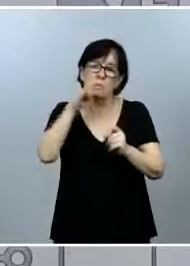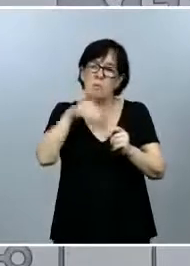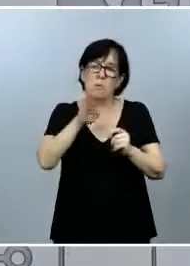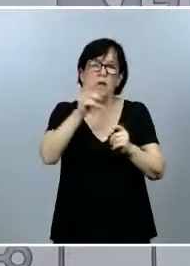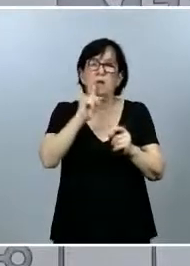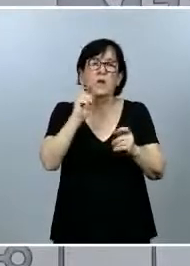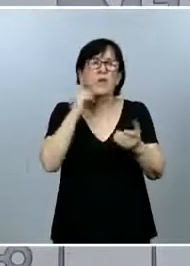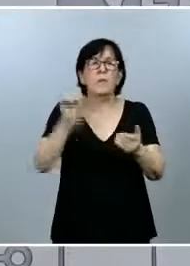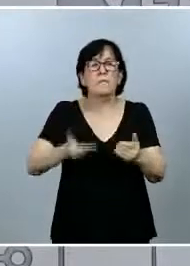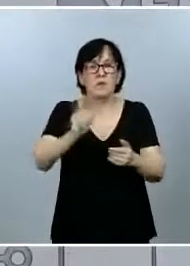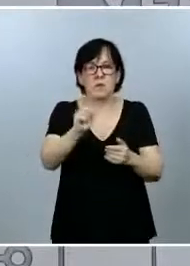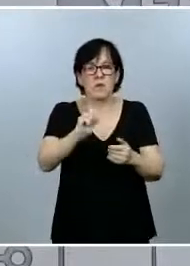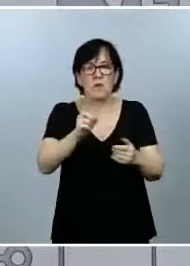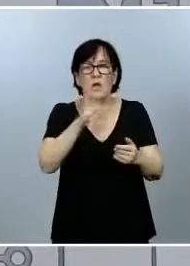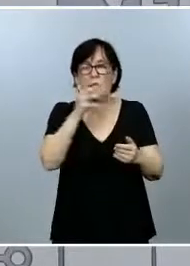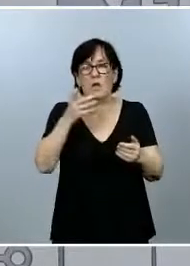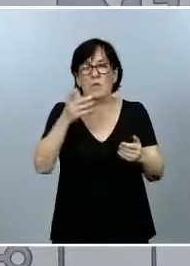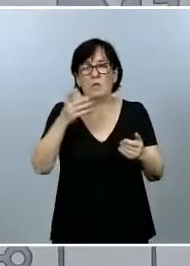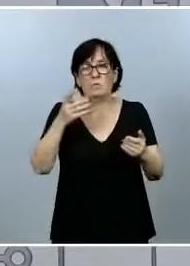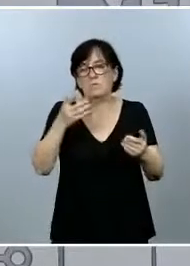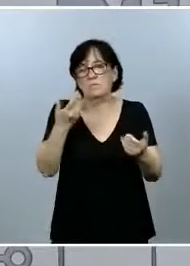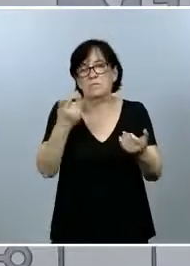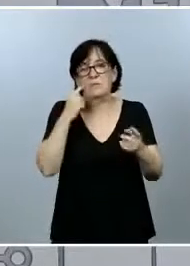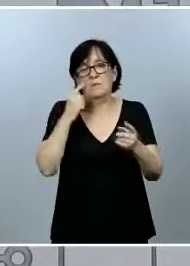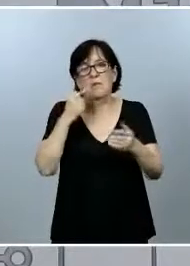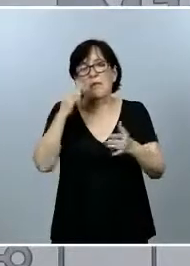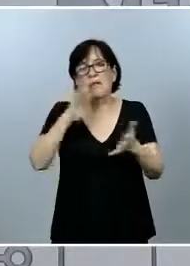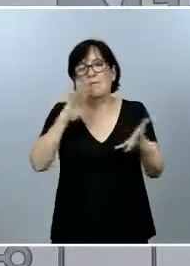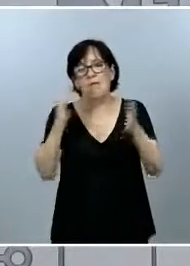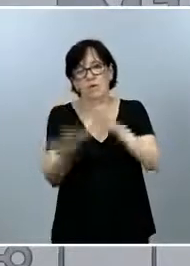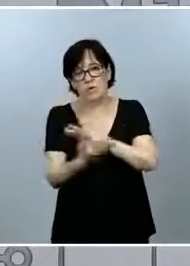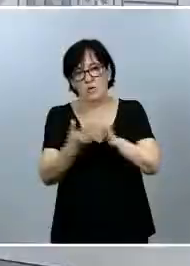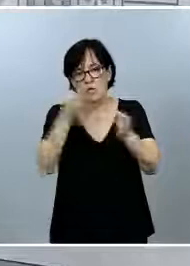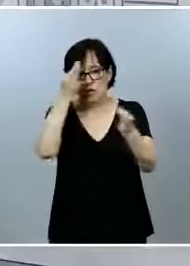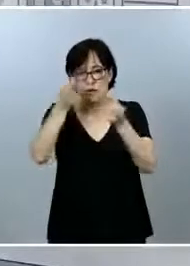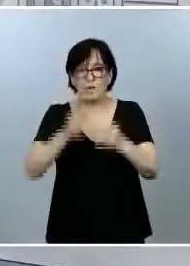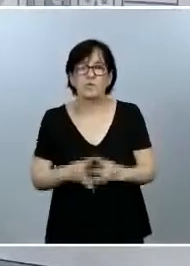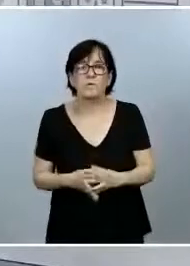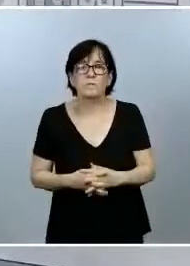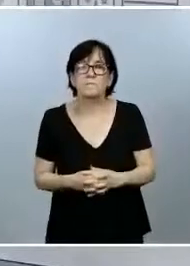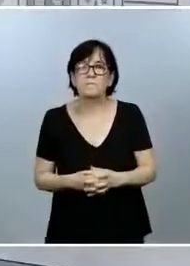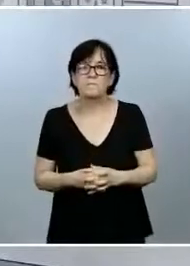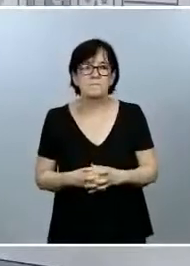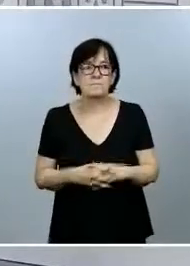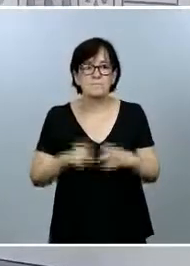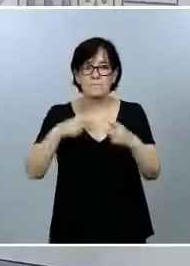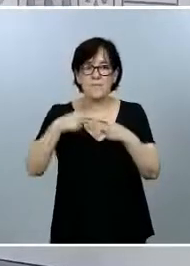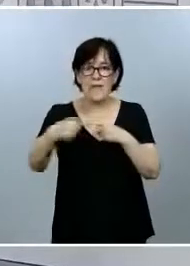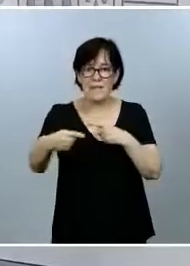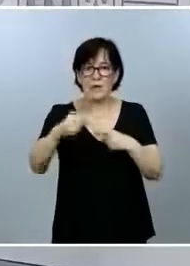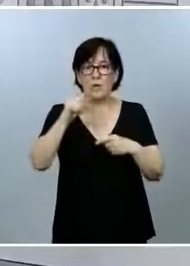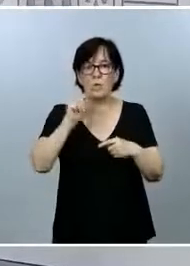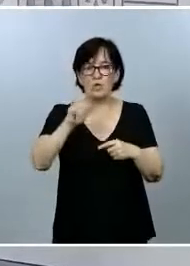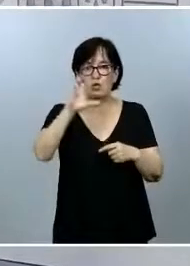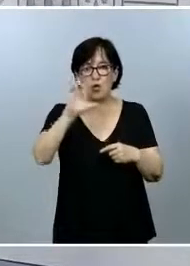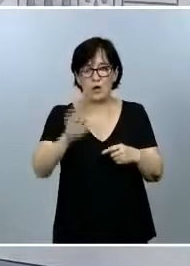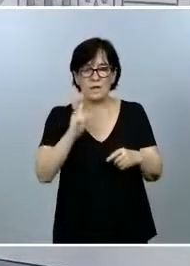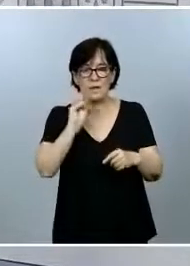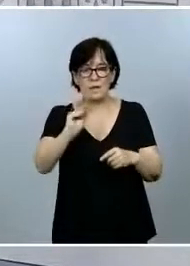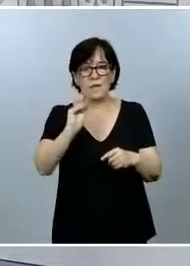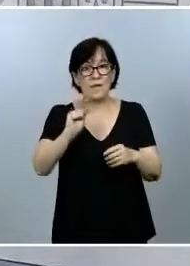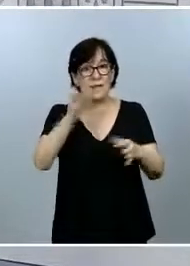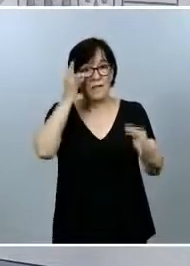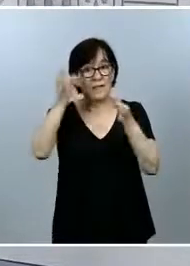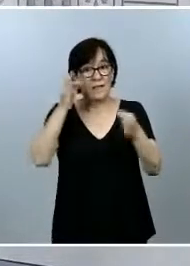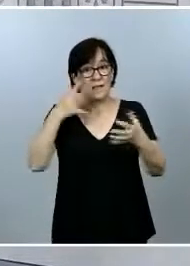no significativas o con poco peso a la hora de valorar la evolución de los datos. El diario.es pregunta, ¿el dato de